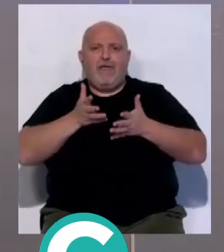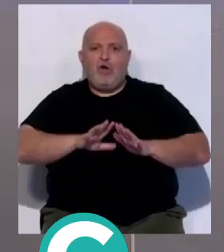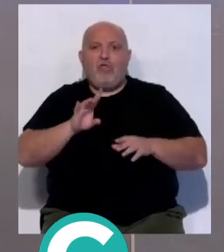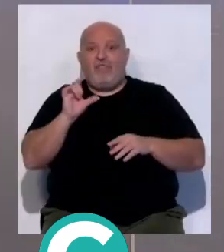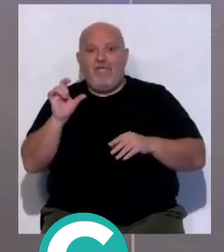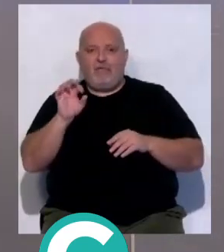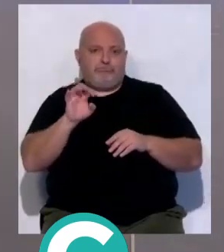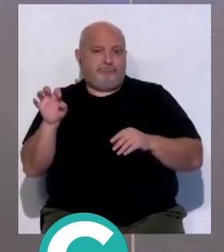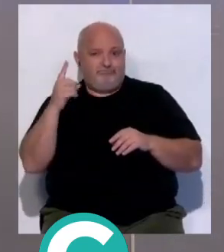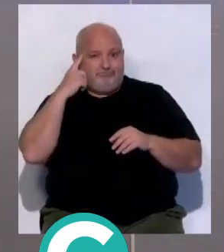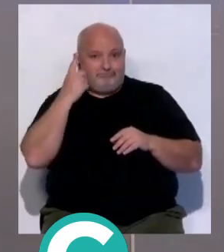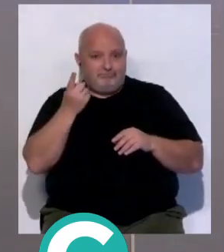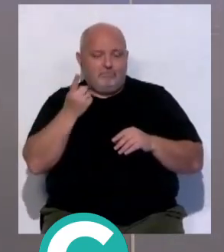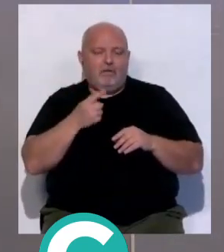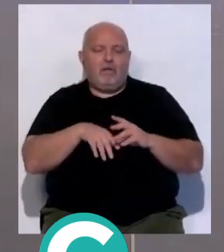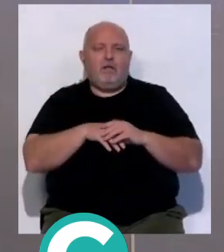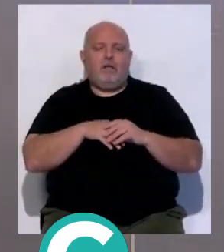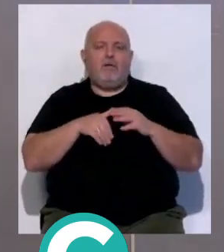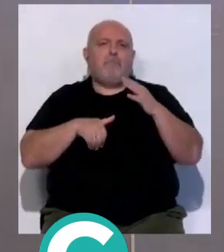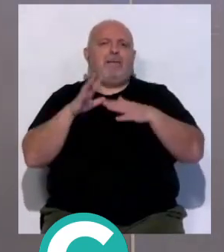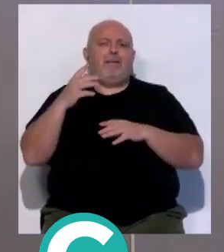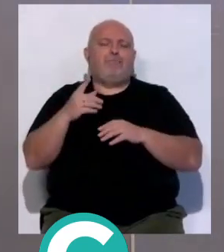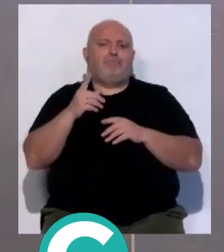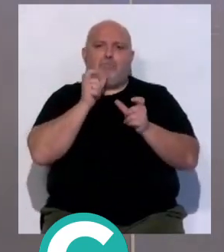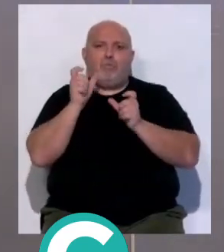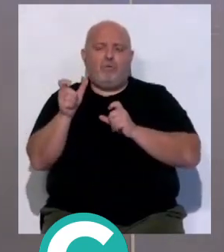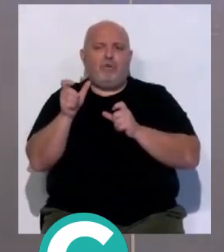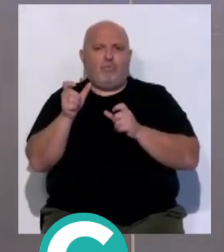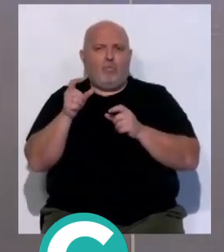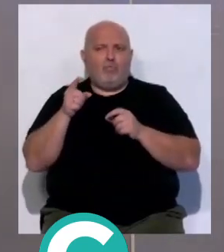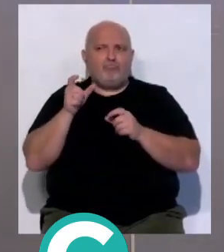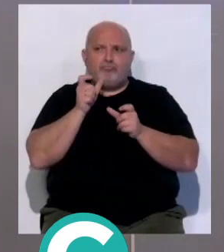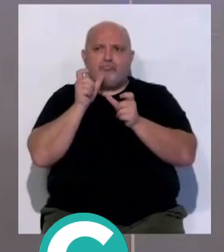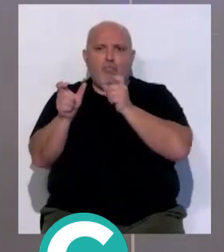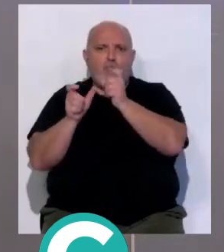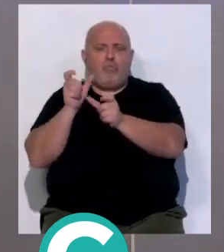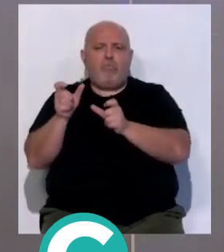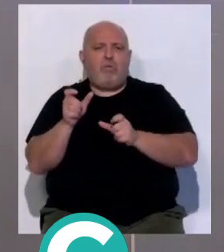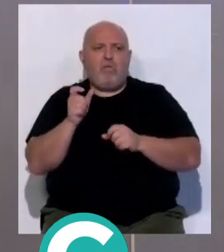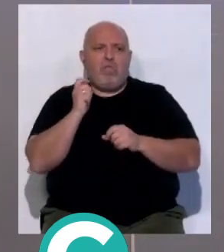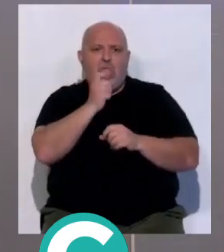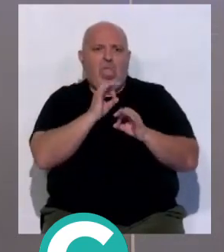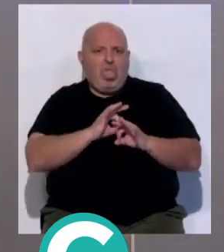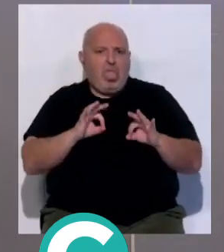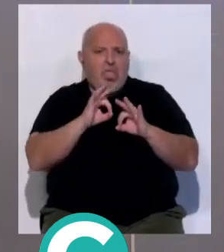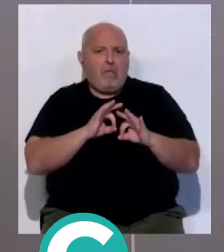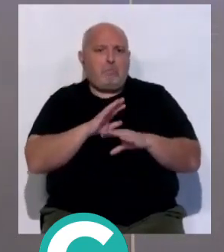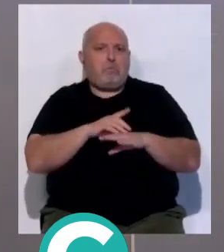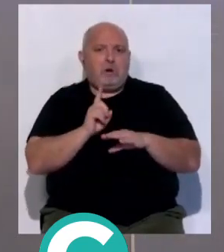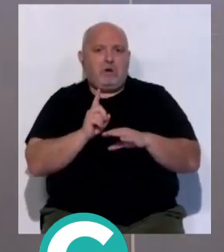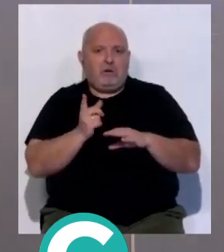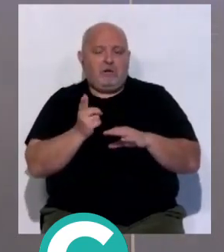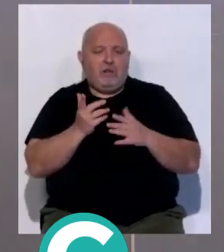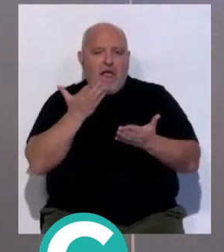hijo de... y después vete a tomar por... señalándolo así, y no tuvo ninguna sanción, porque el árbitro no lo